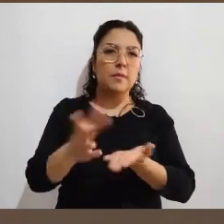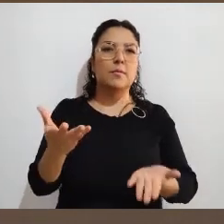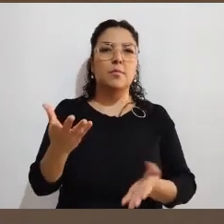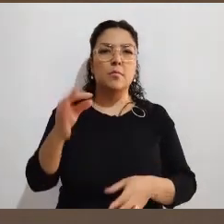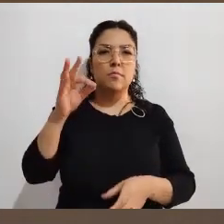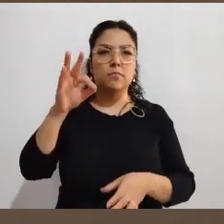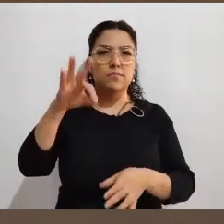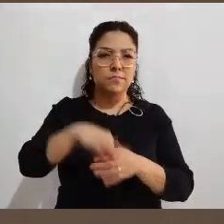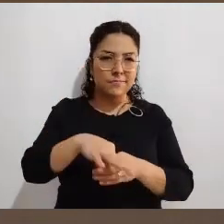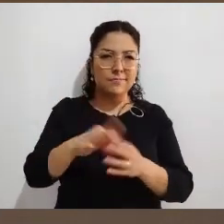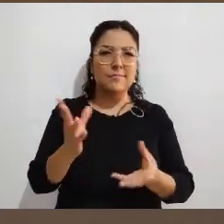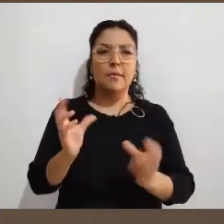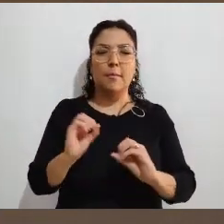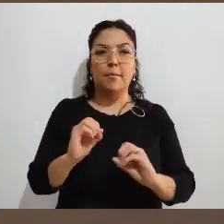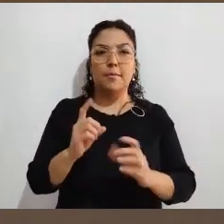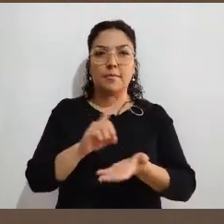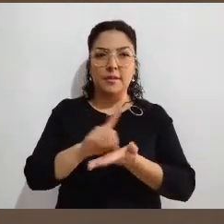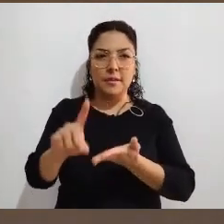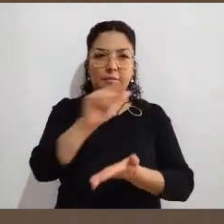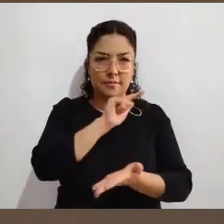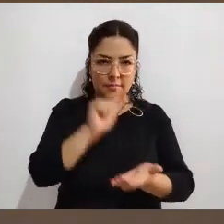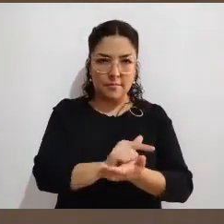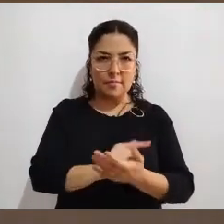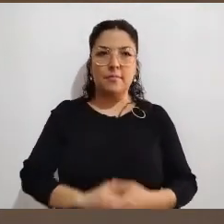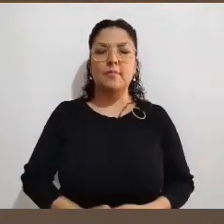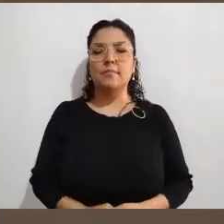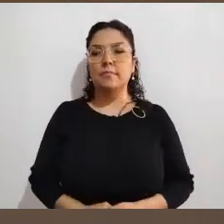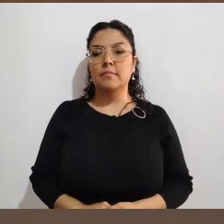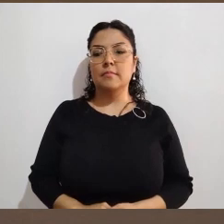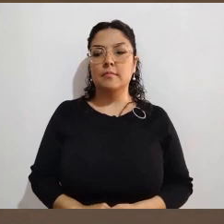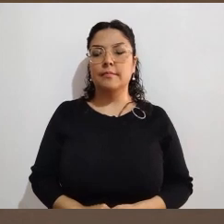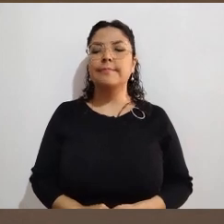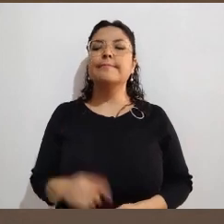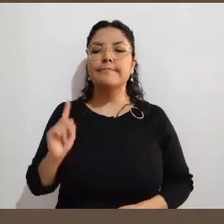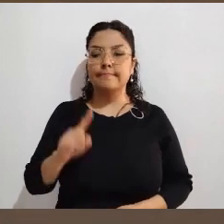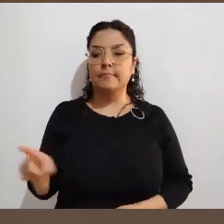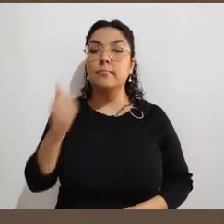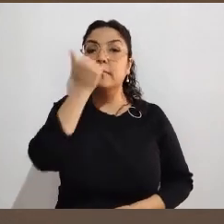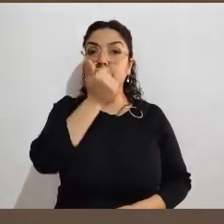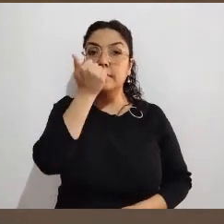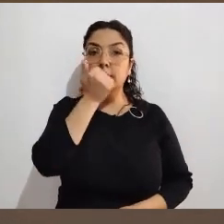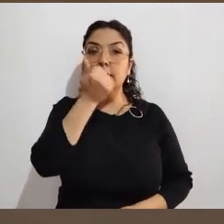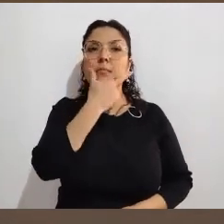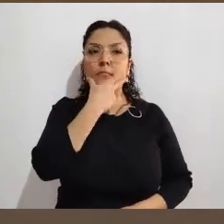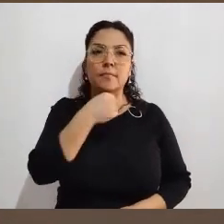derecho electoral, y eso permite que cuando hay elecciones, nosotros invitemos a los estudiantes, a las estudiantes para que